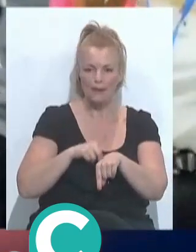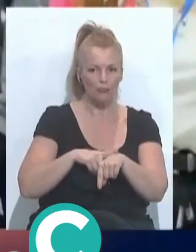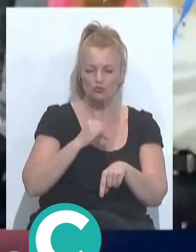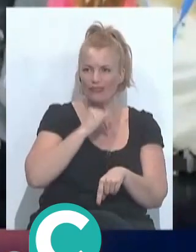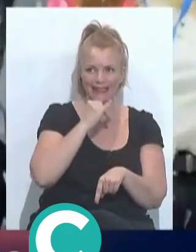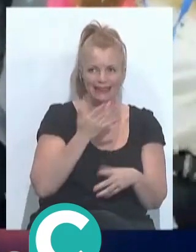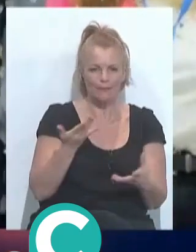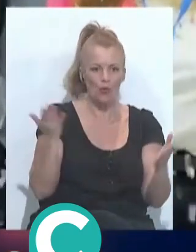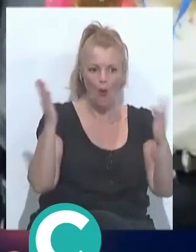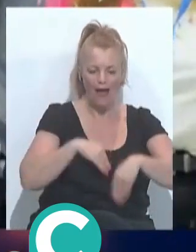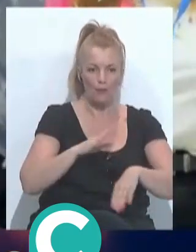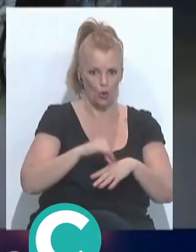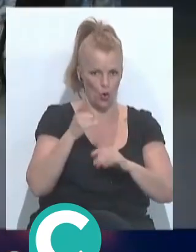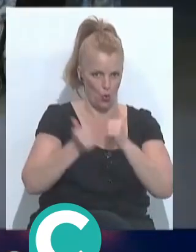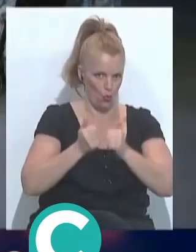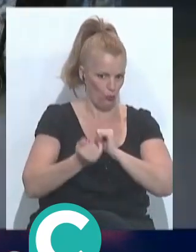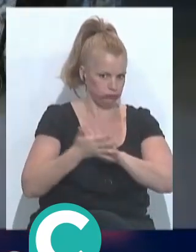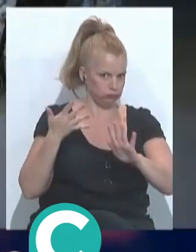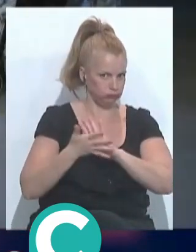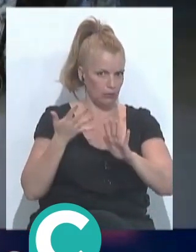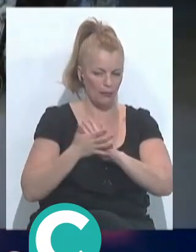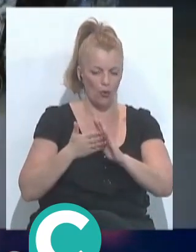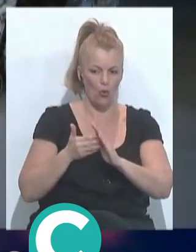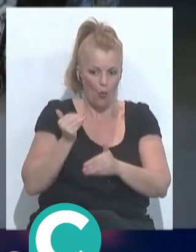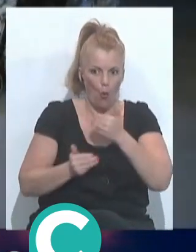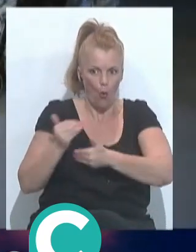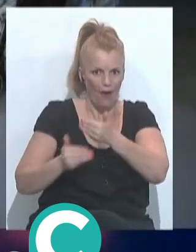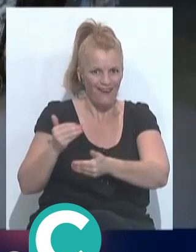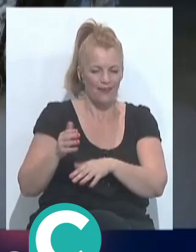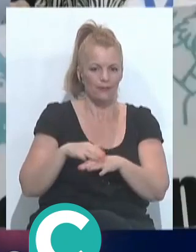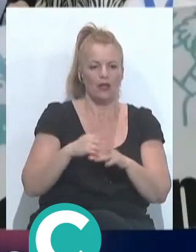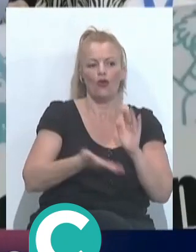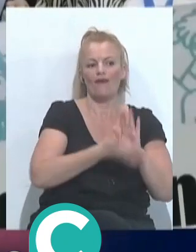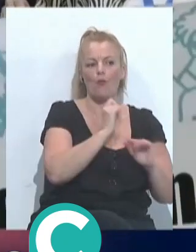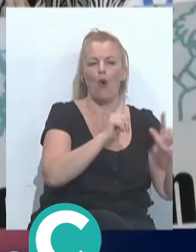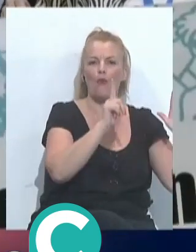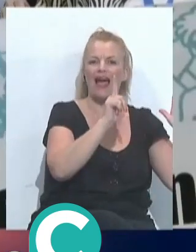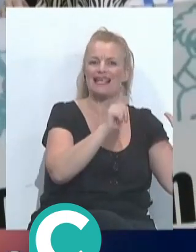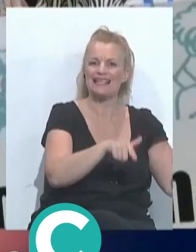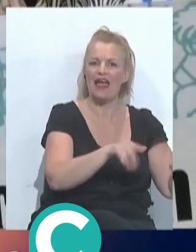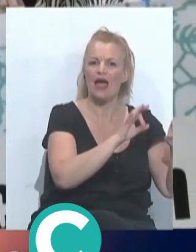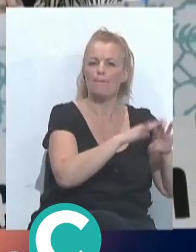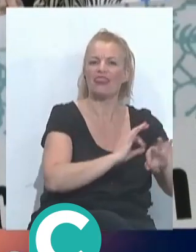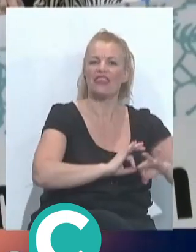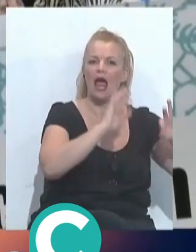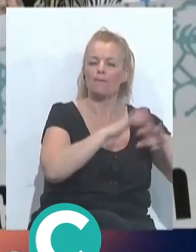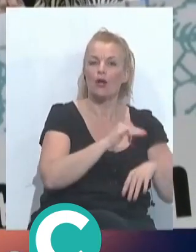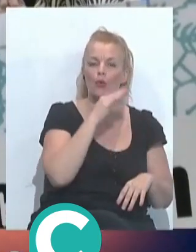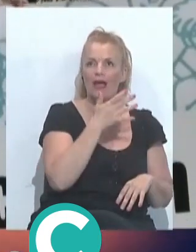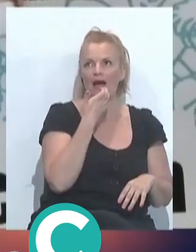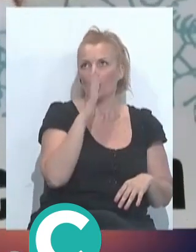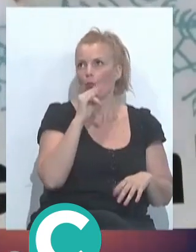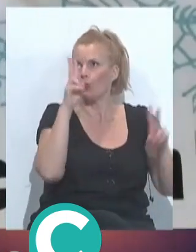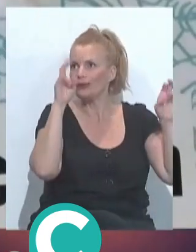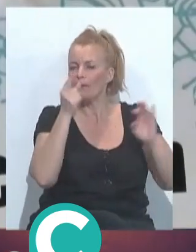porque, imagínate, claro, el concurso es rápido, venía así en ritmo. Y nos íbamos a la sala, una sala que está habilitada para el jurado, si había algún tema,